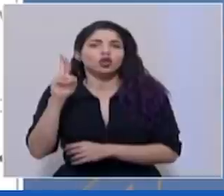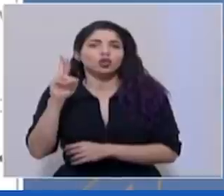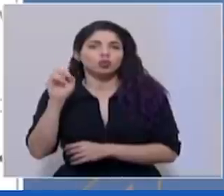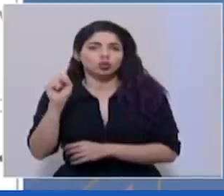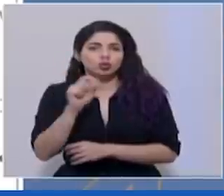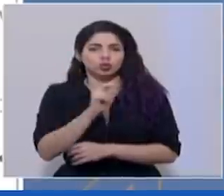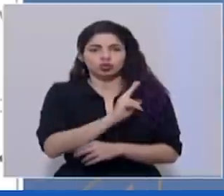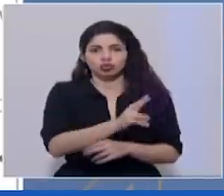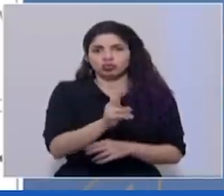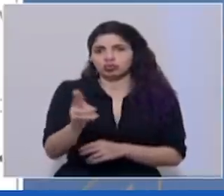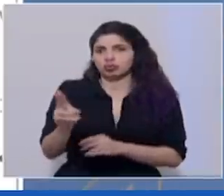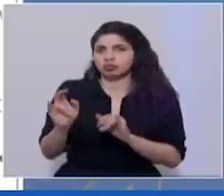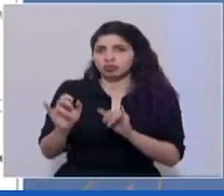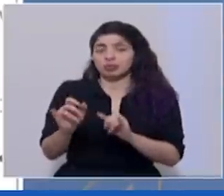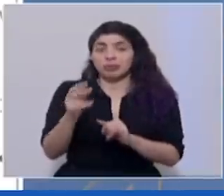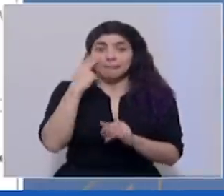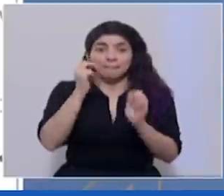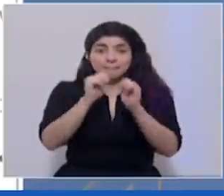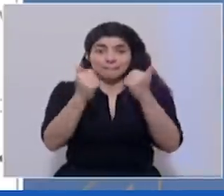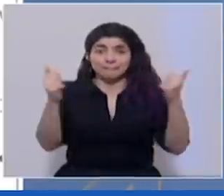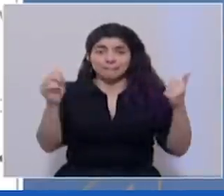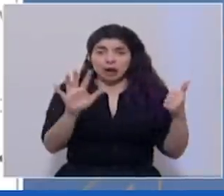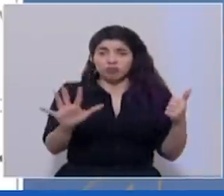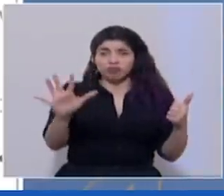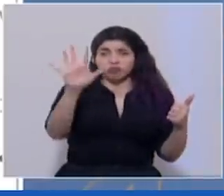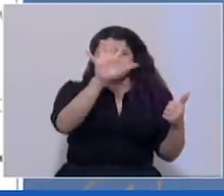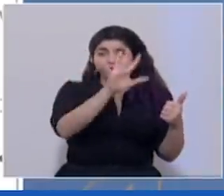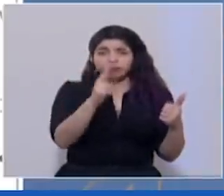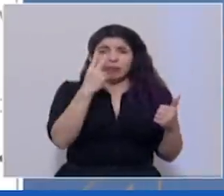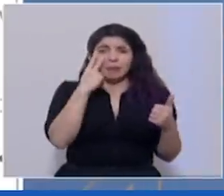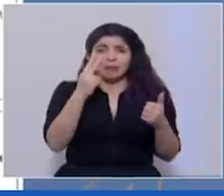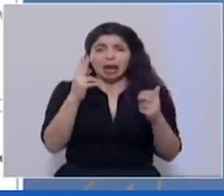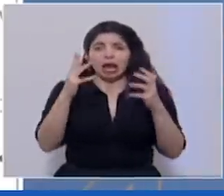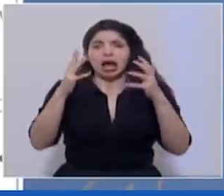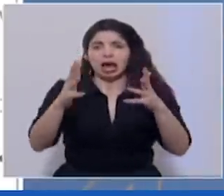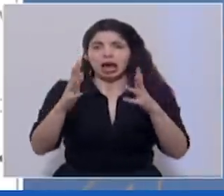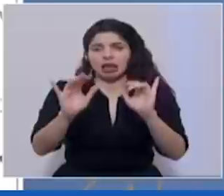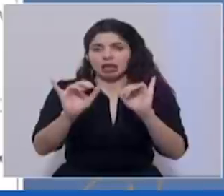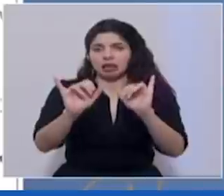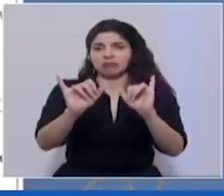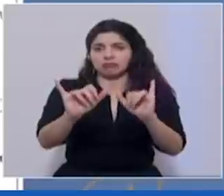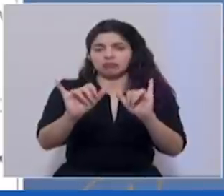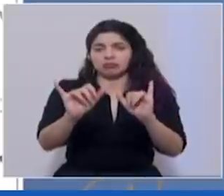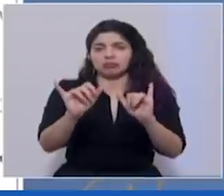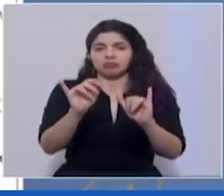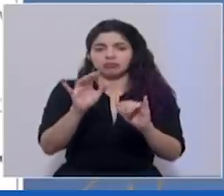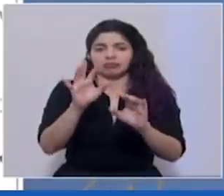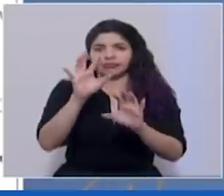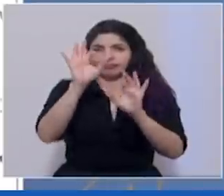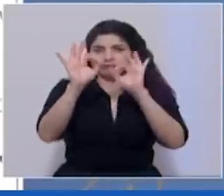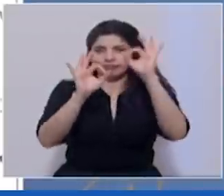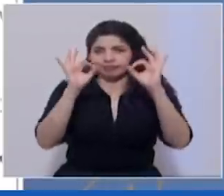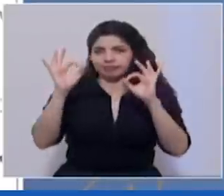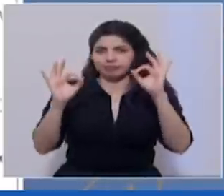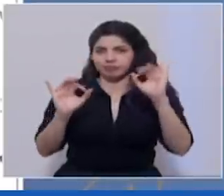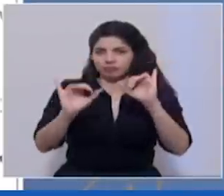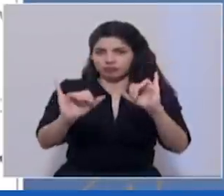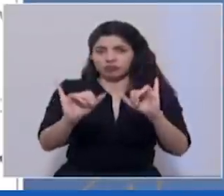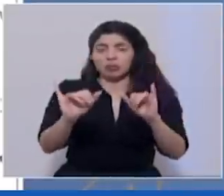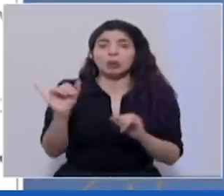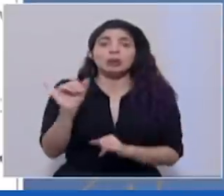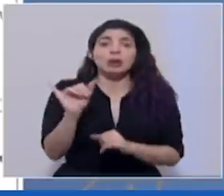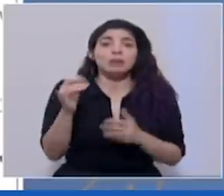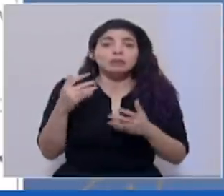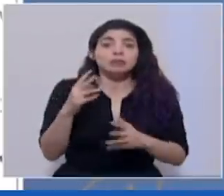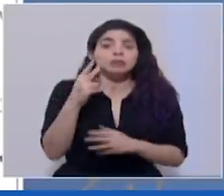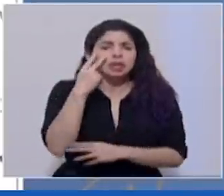mapa, si queremos ver la condición de país, nos queda bajo esta condición. Hemos visto además